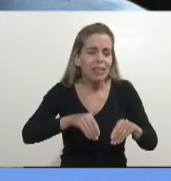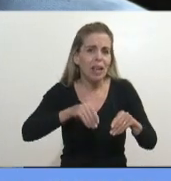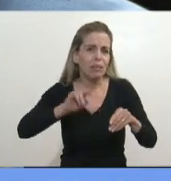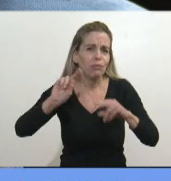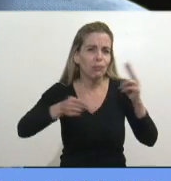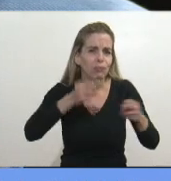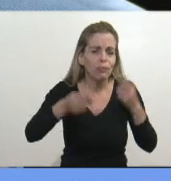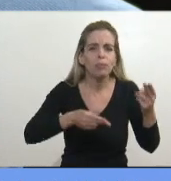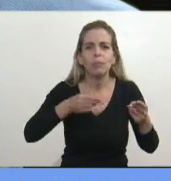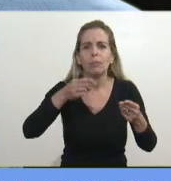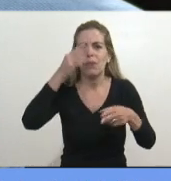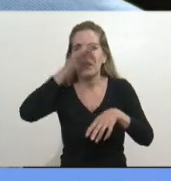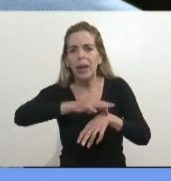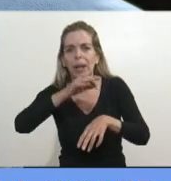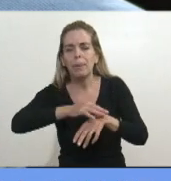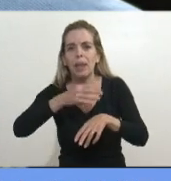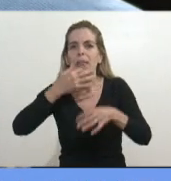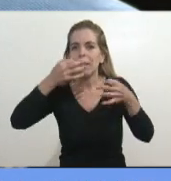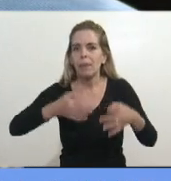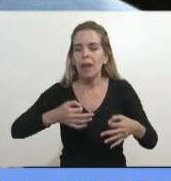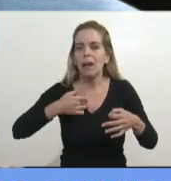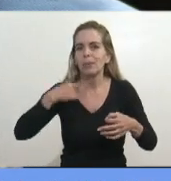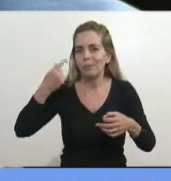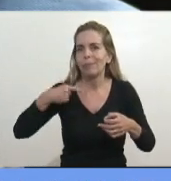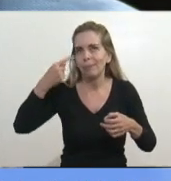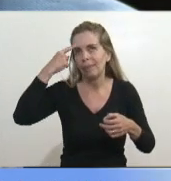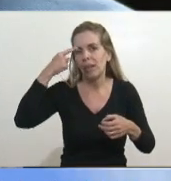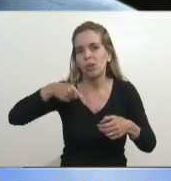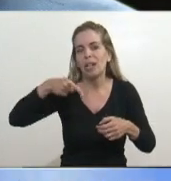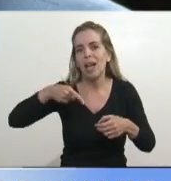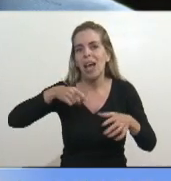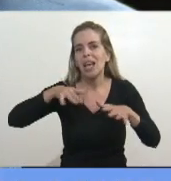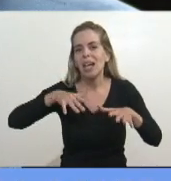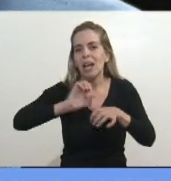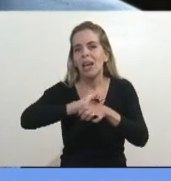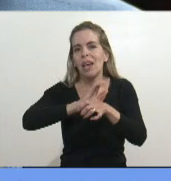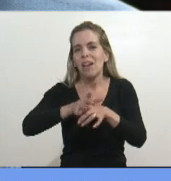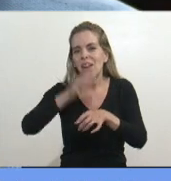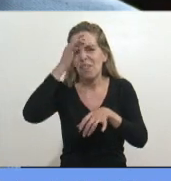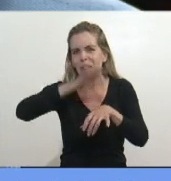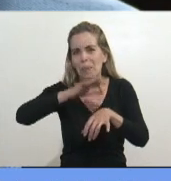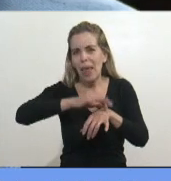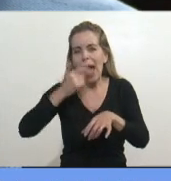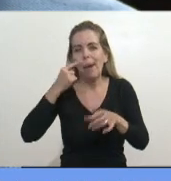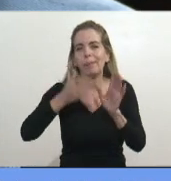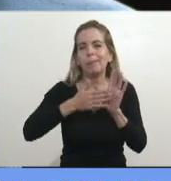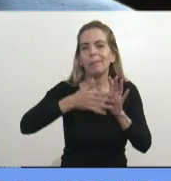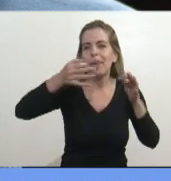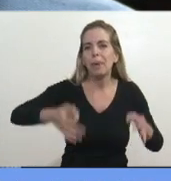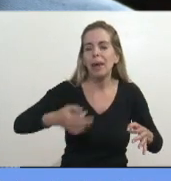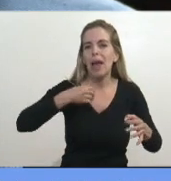Y la verdad que, como dije siempre, esta pandemia pone a prueba el sentimiento y la